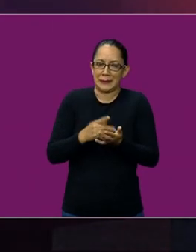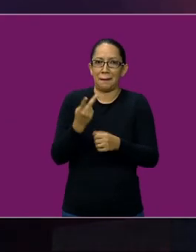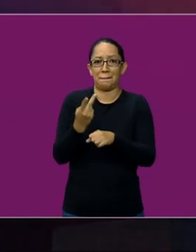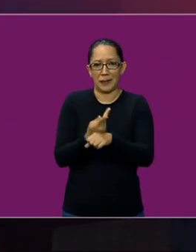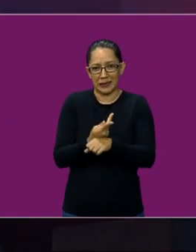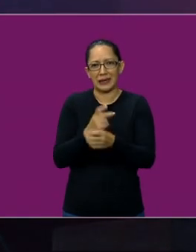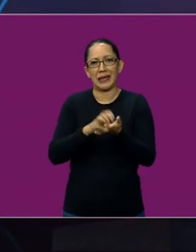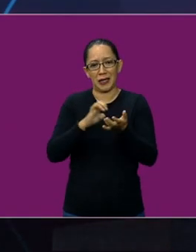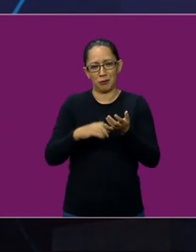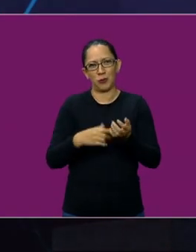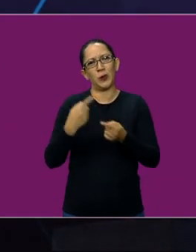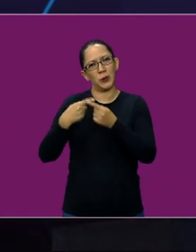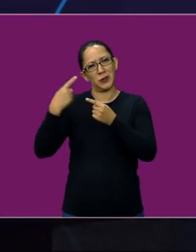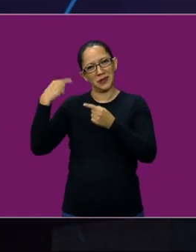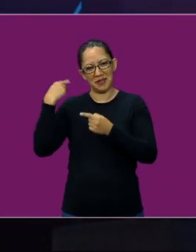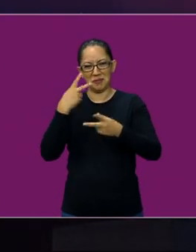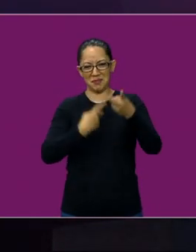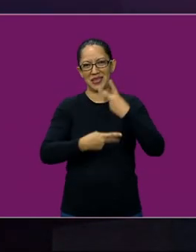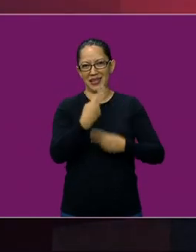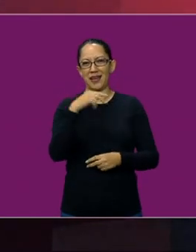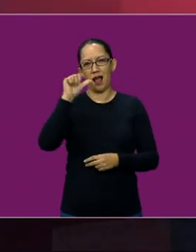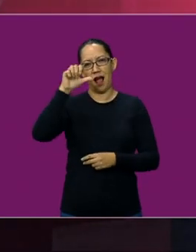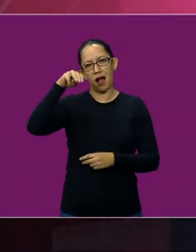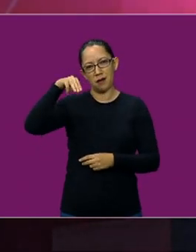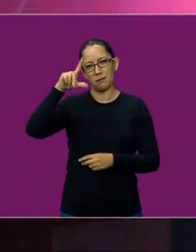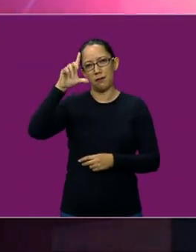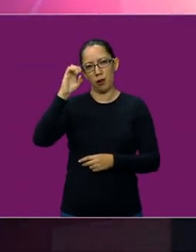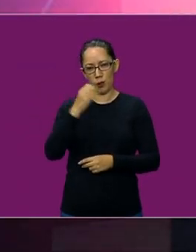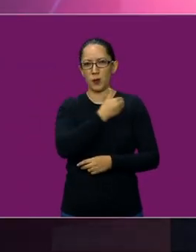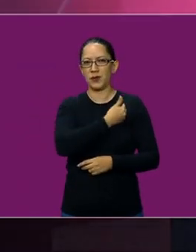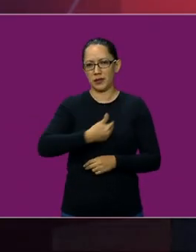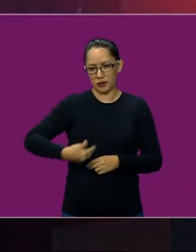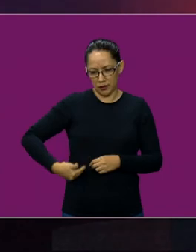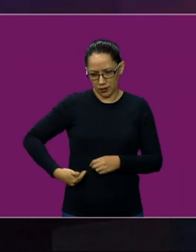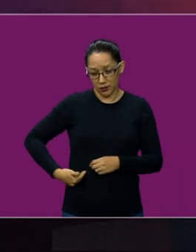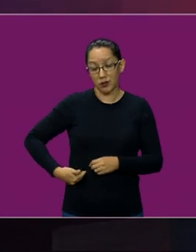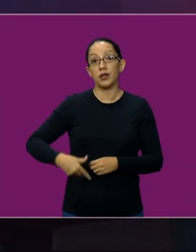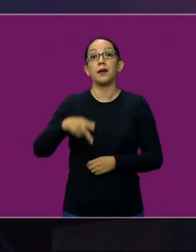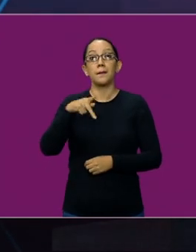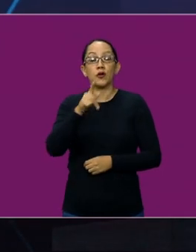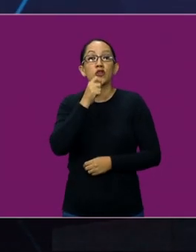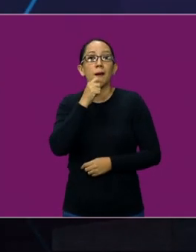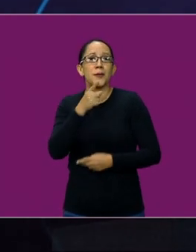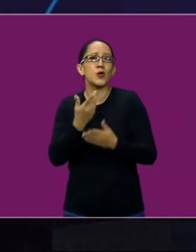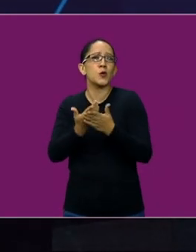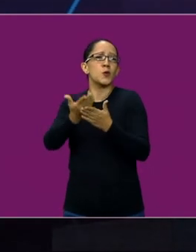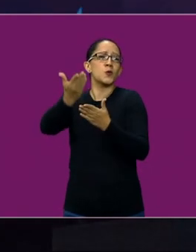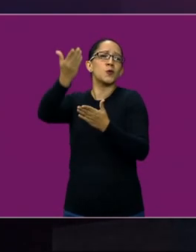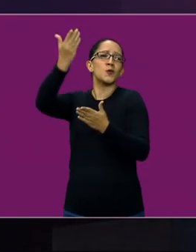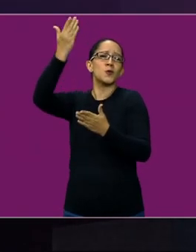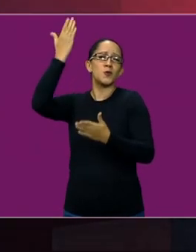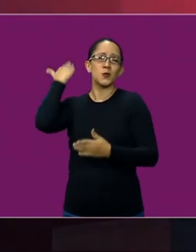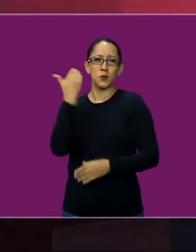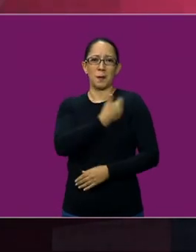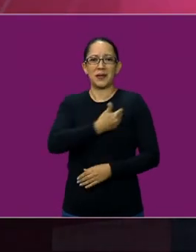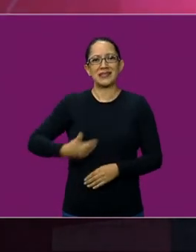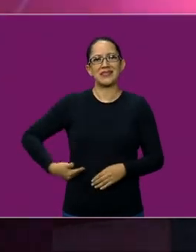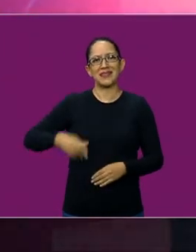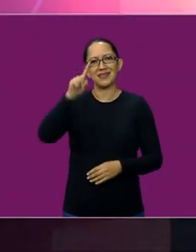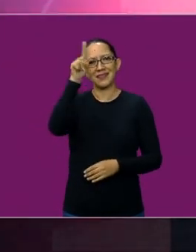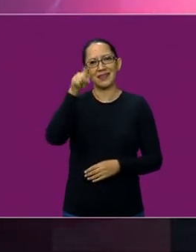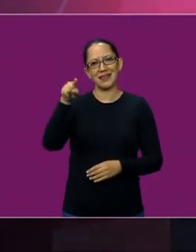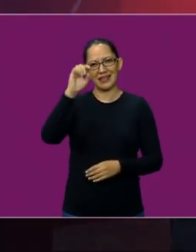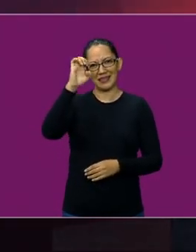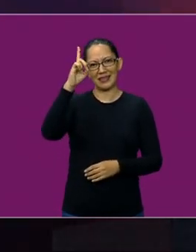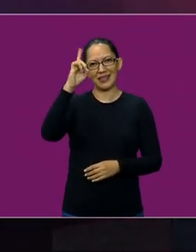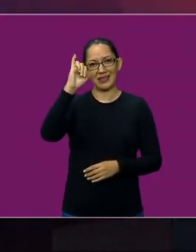este presidente. Yo he sido intérprete desde la presidencia de Ernesto Zedillo, cuando vino a inaugurar el 10, he estado en